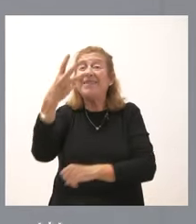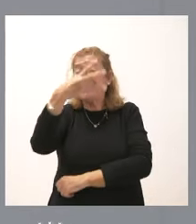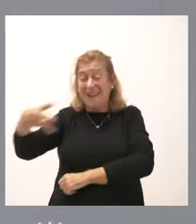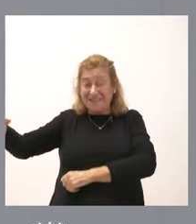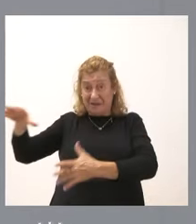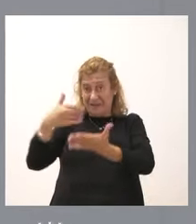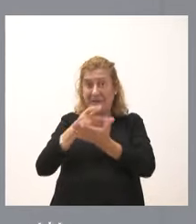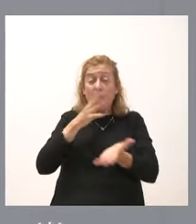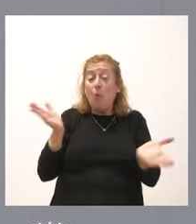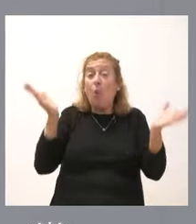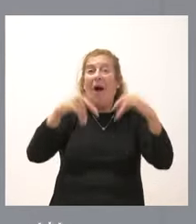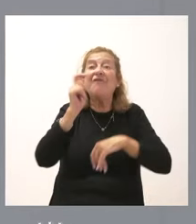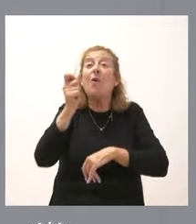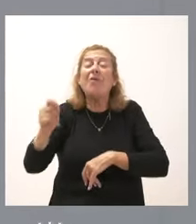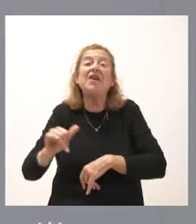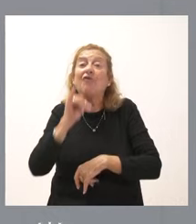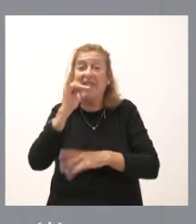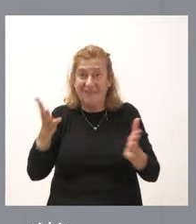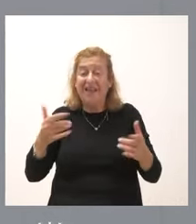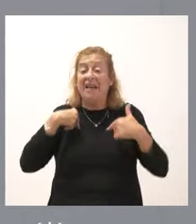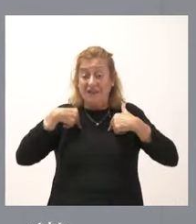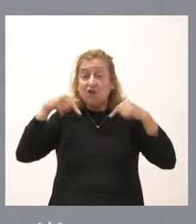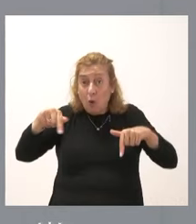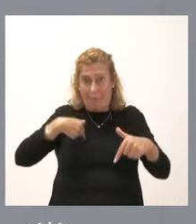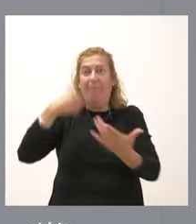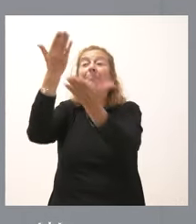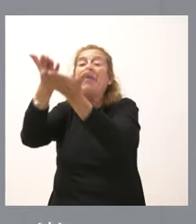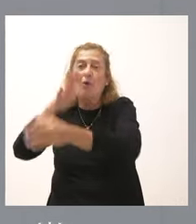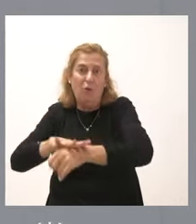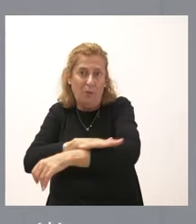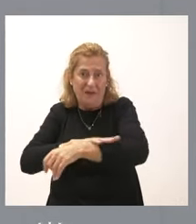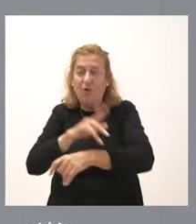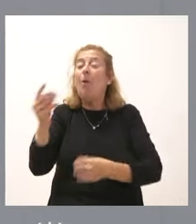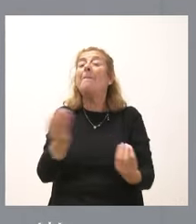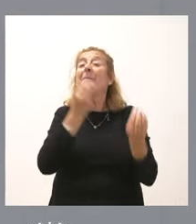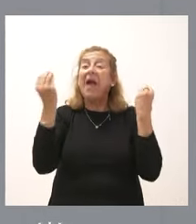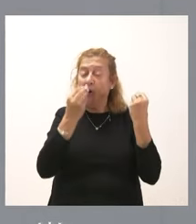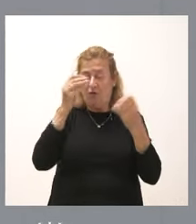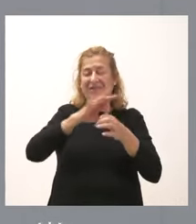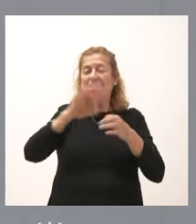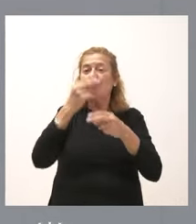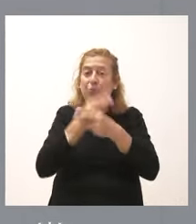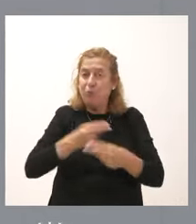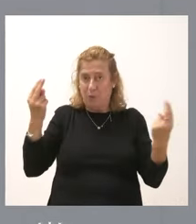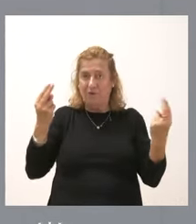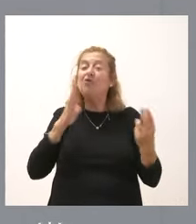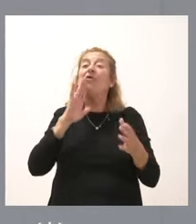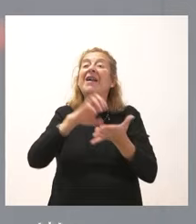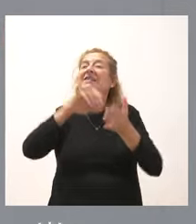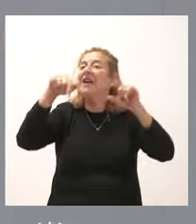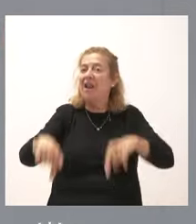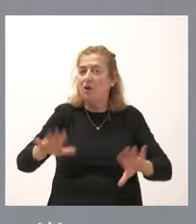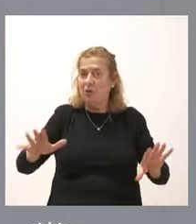porque no hay frecuencias suficientes. Eso es lo que nosotros demandamos al gobierno. Que se mejoren los servicios públicos en Castilla y León